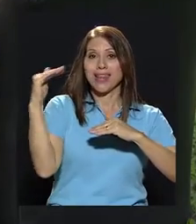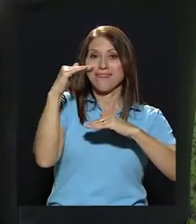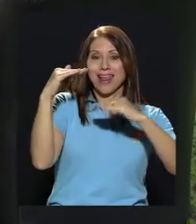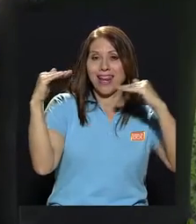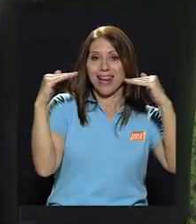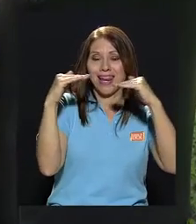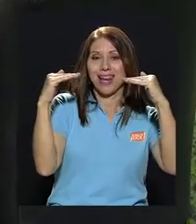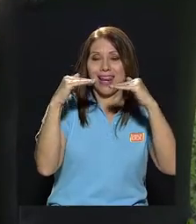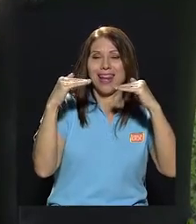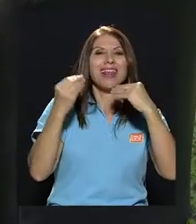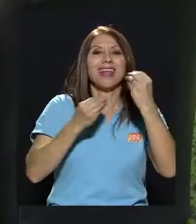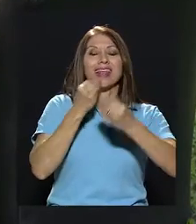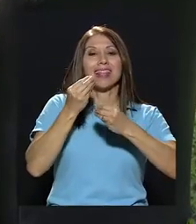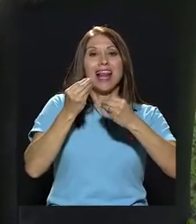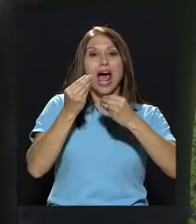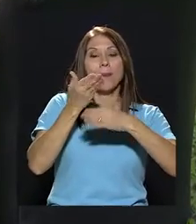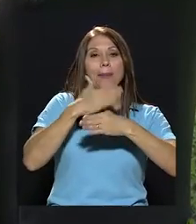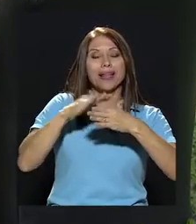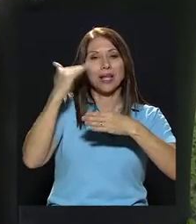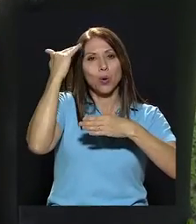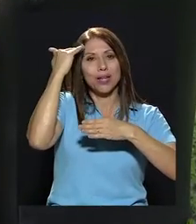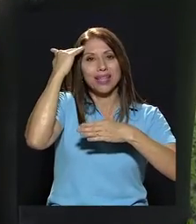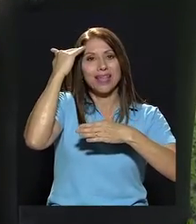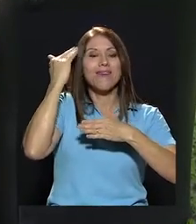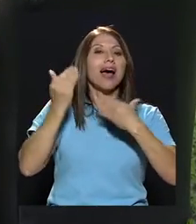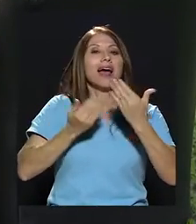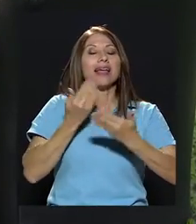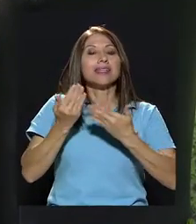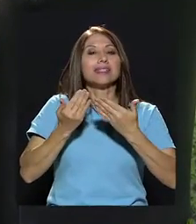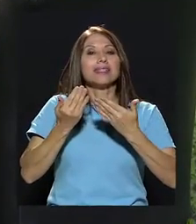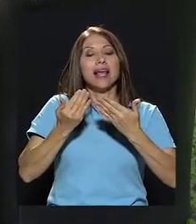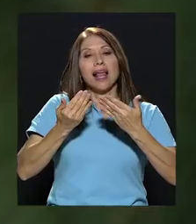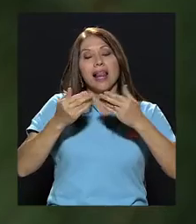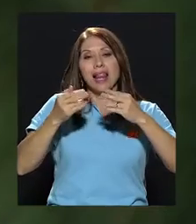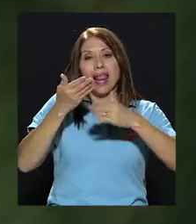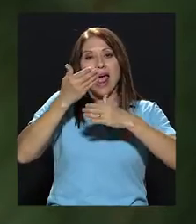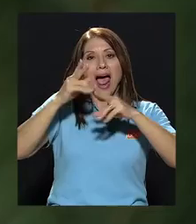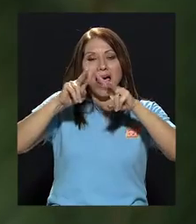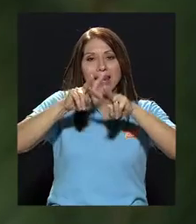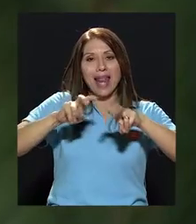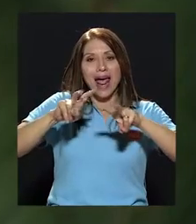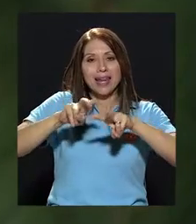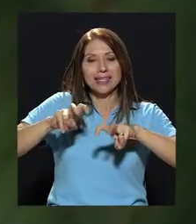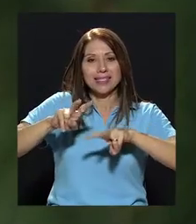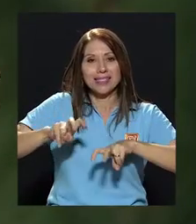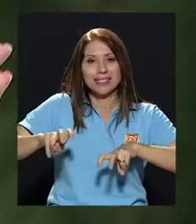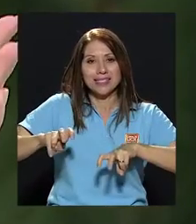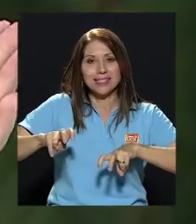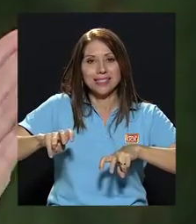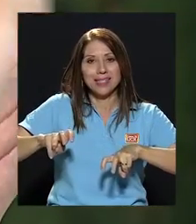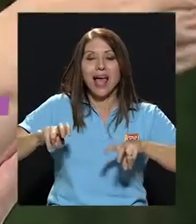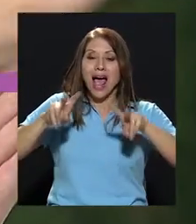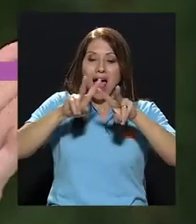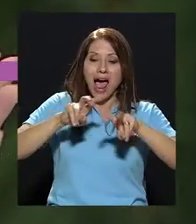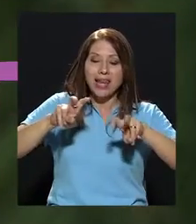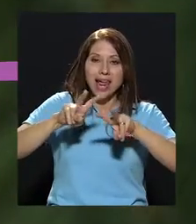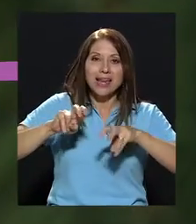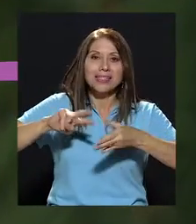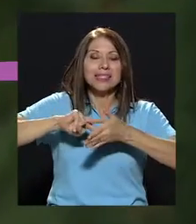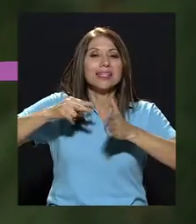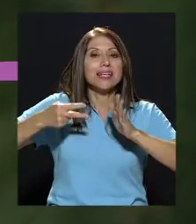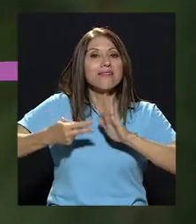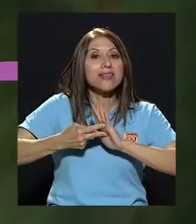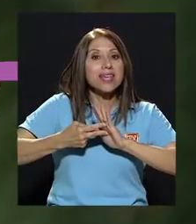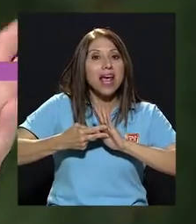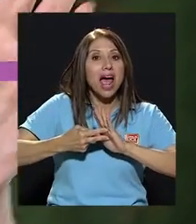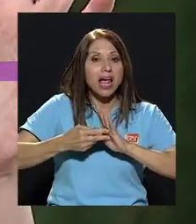es la parte de aplicación, perdón, de análisis. Análisis significa poder